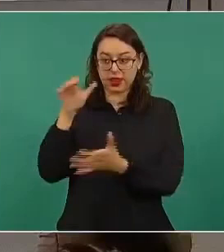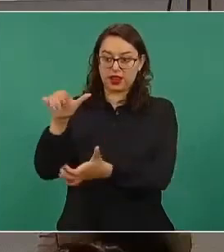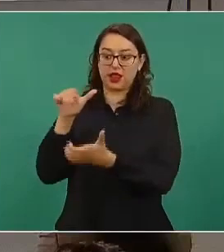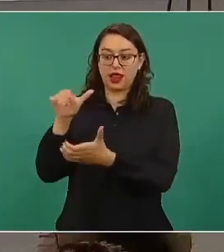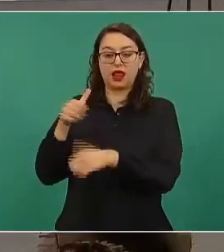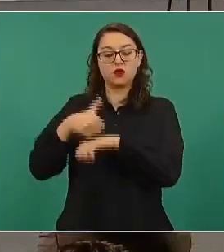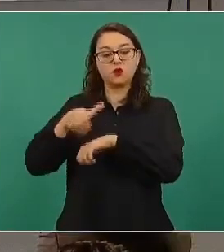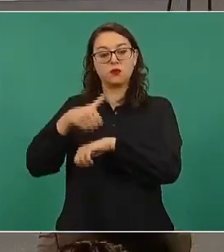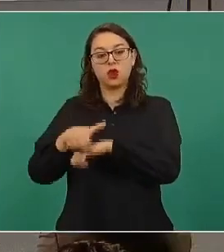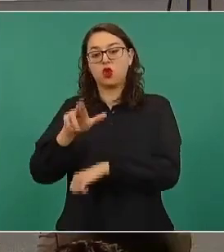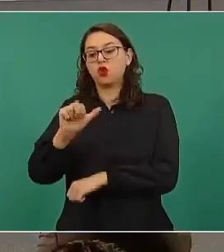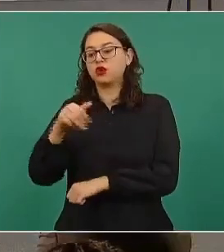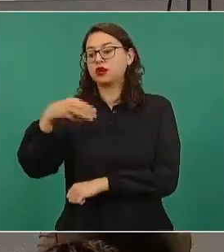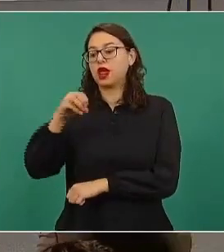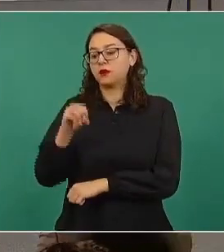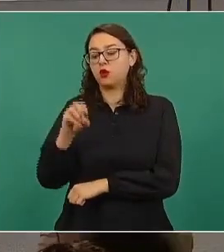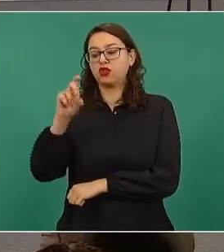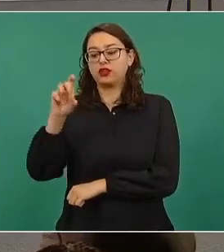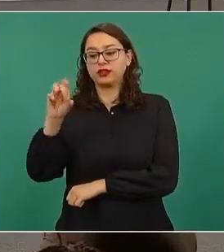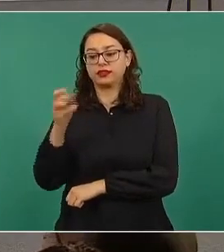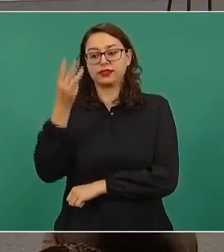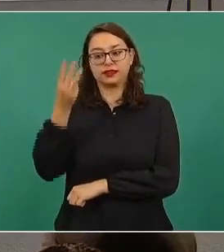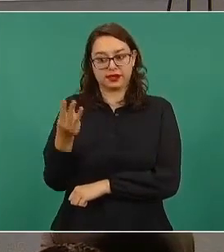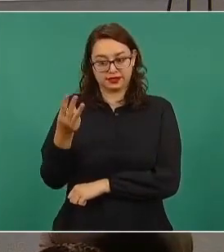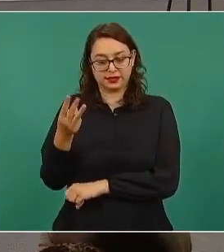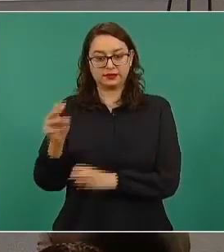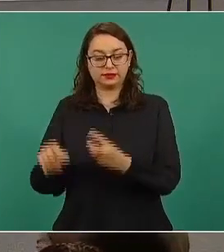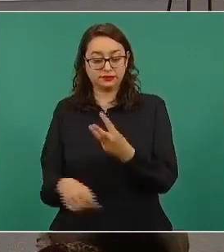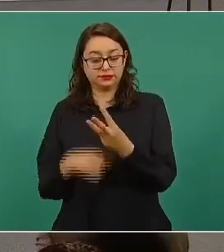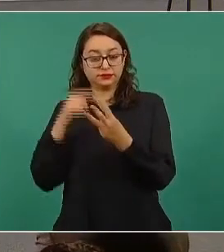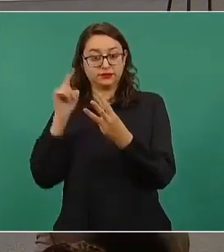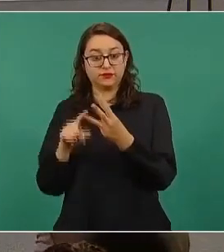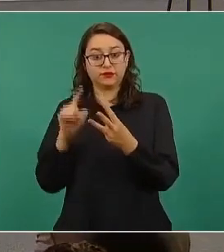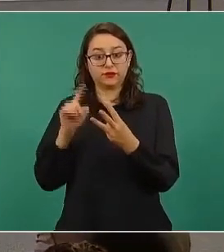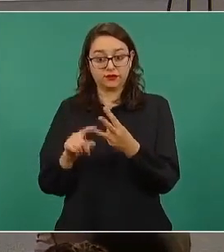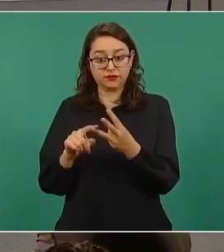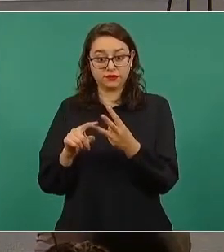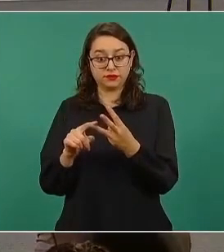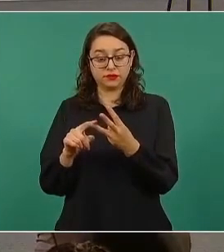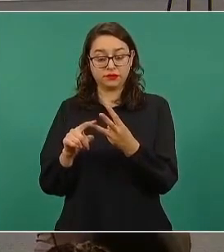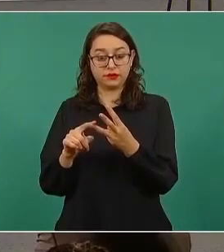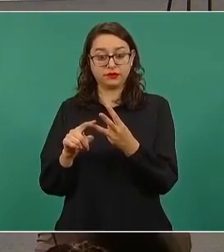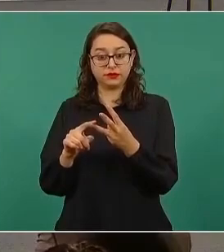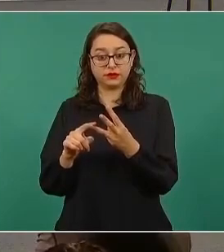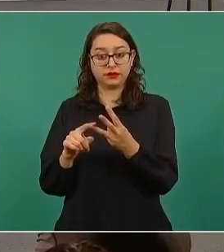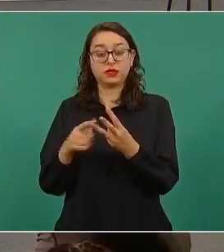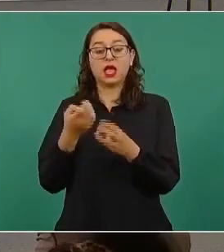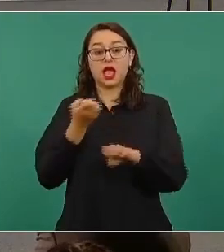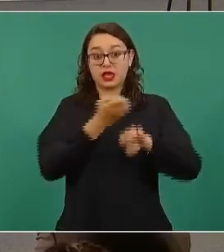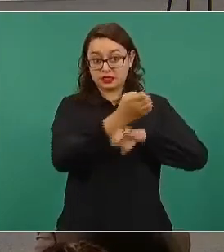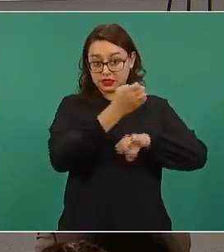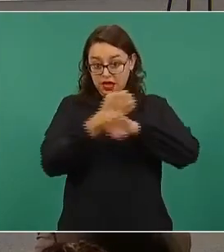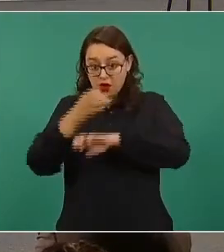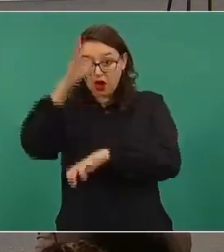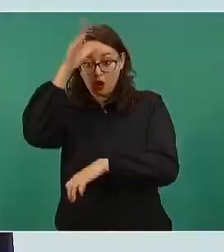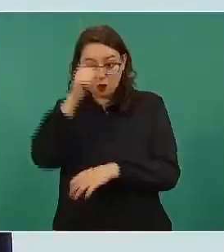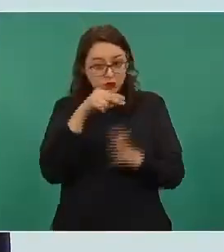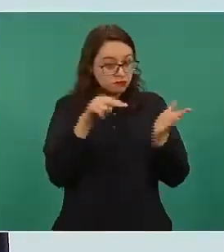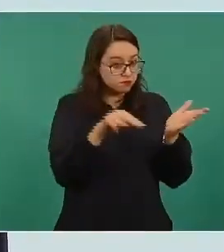33, los subsidios y convenios que en su caso la federación firme con las entidades federativas.